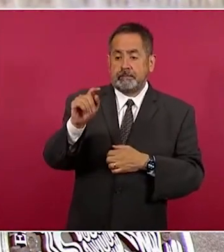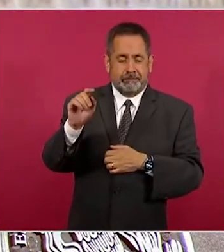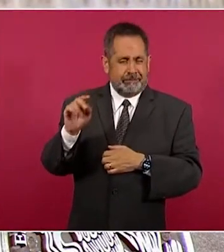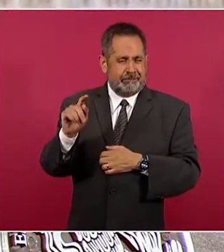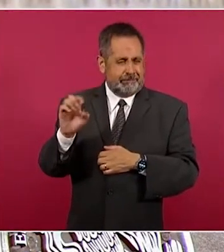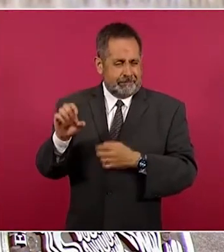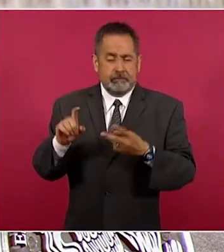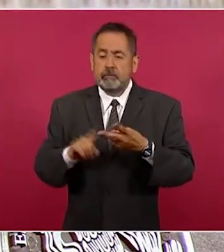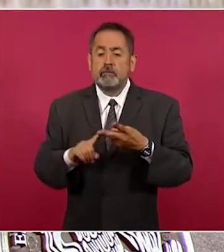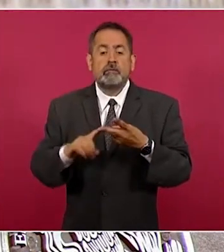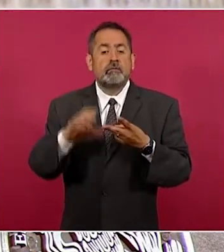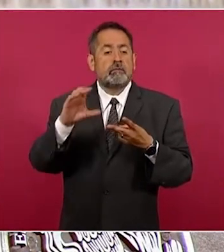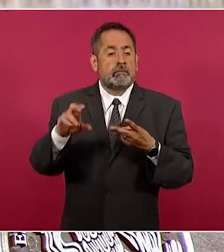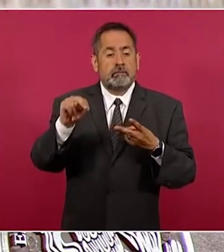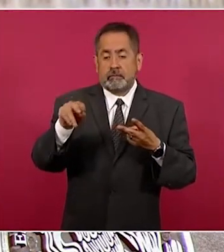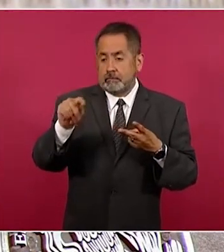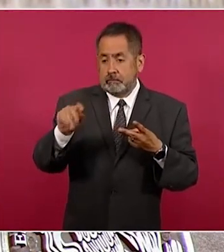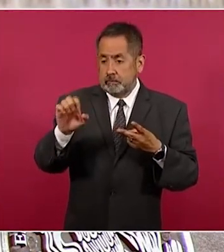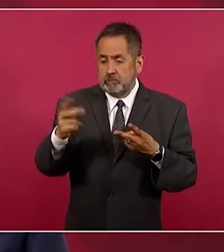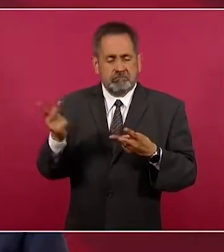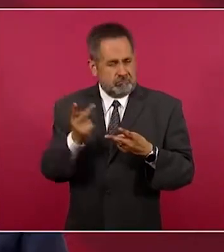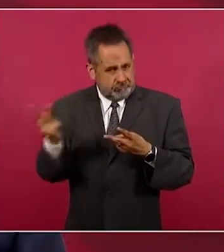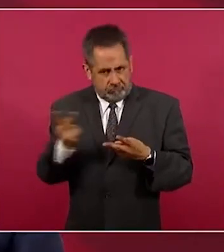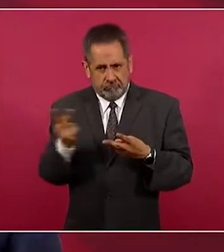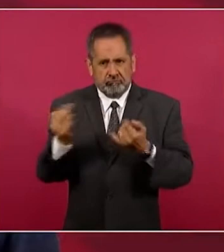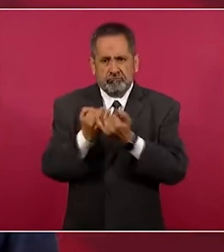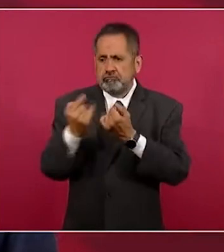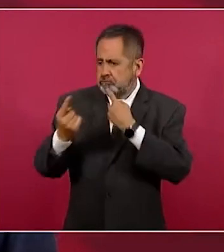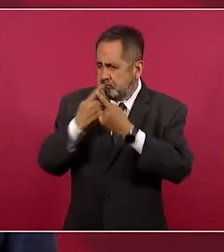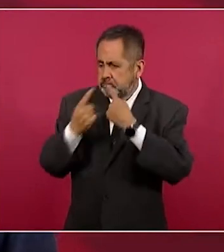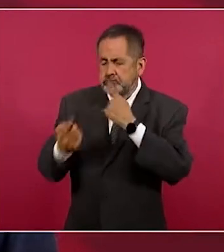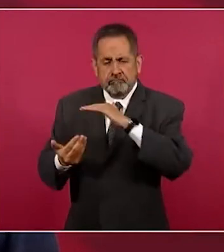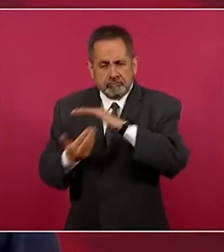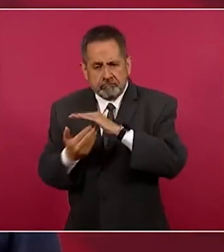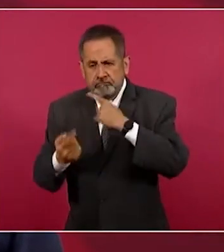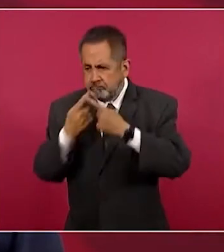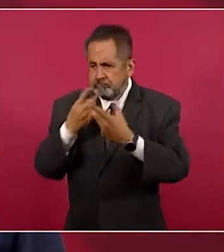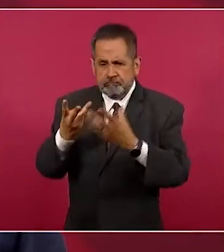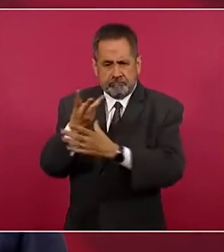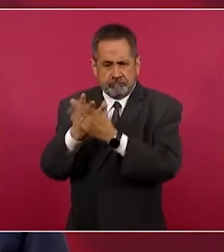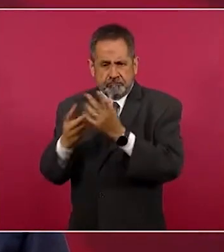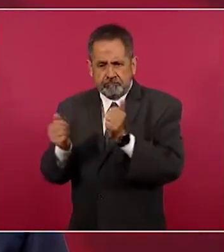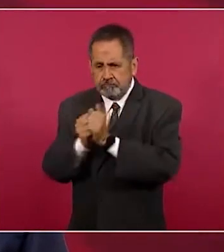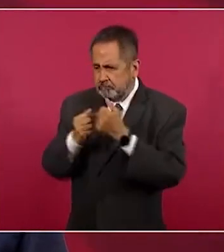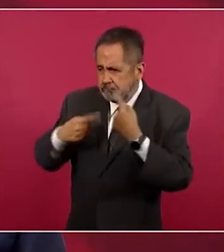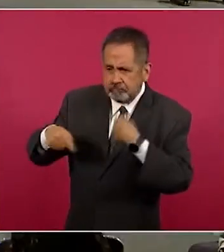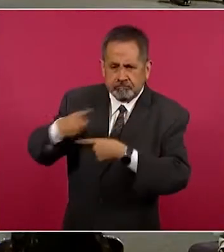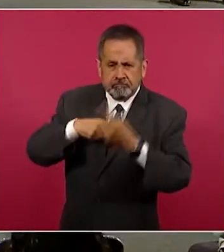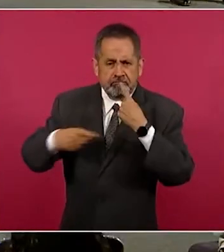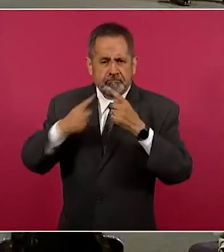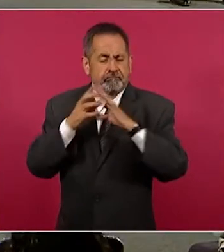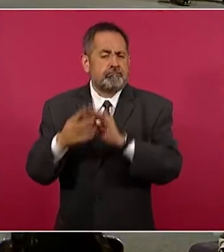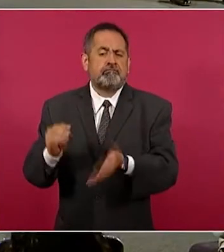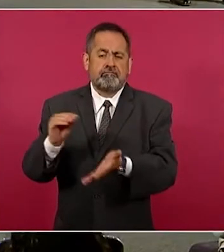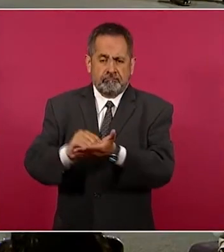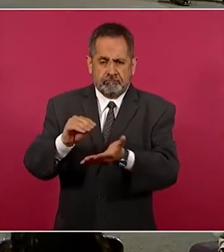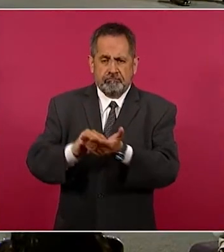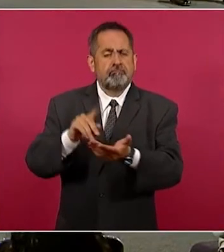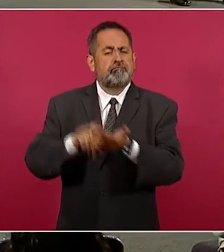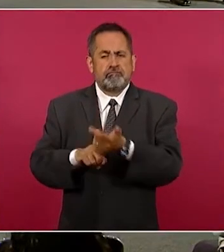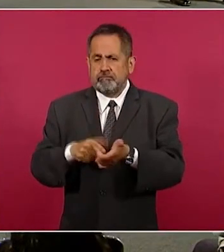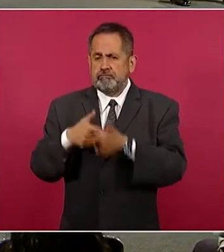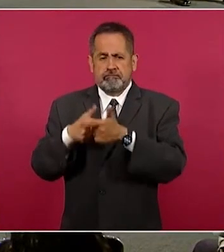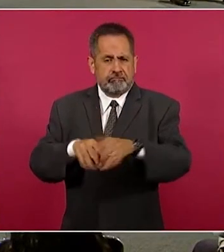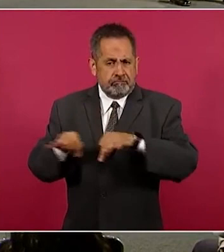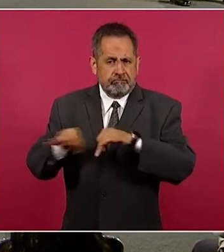de la coordinadora tuvieron, hemos tenido mesas tripartitas de trabajo y continuamos en el ejercicio de